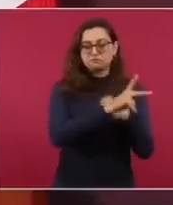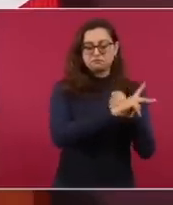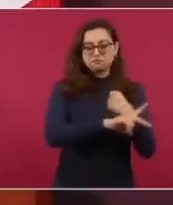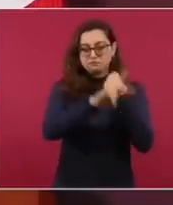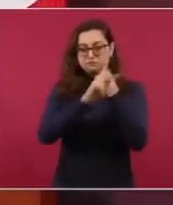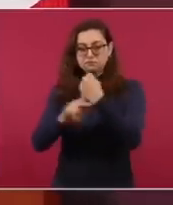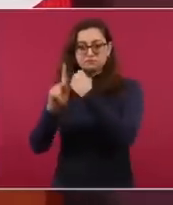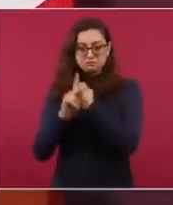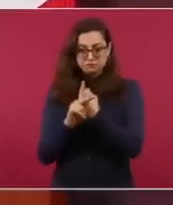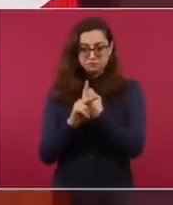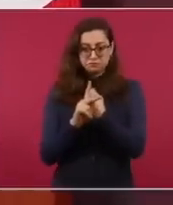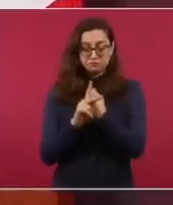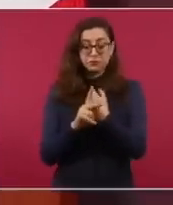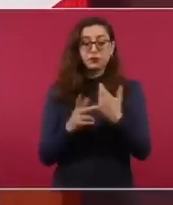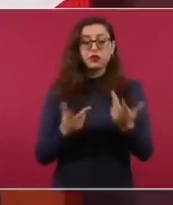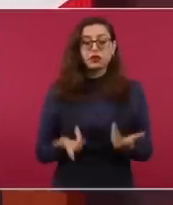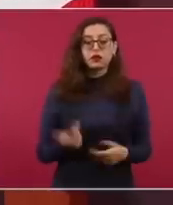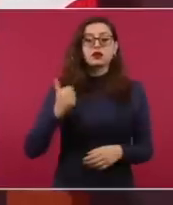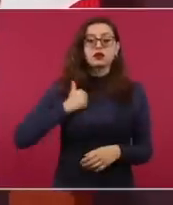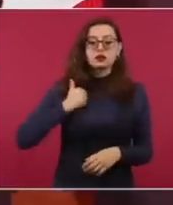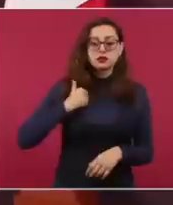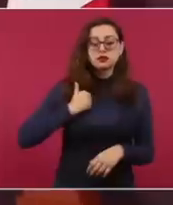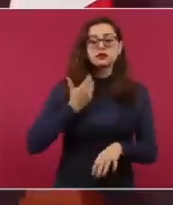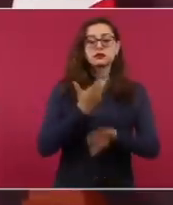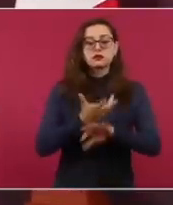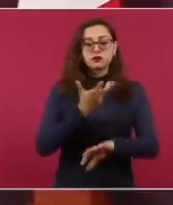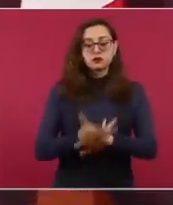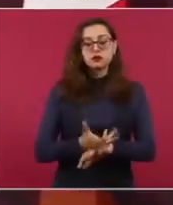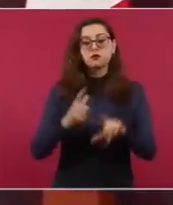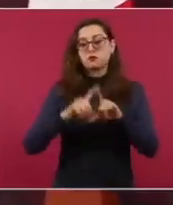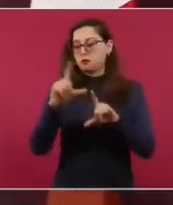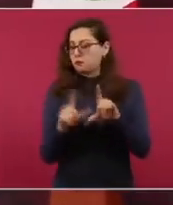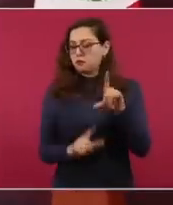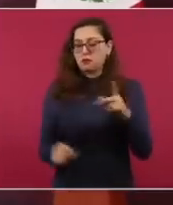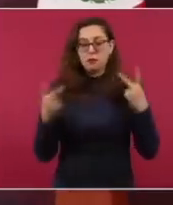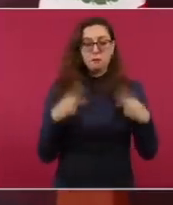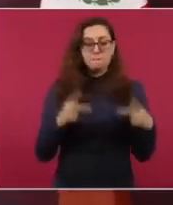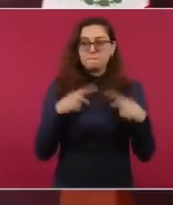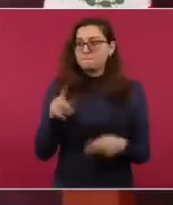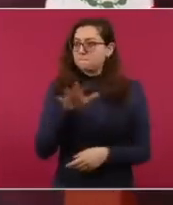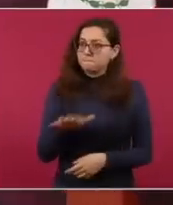en beneficio del pueblo de Canadá, del pueblo de Estados Unidos y del pueblo de México.